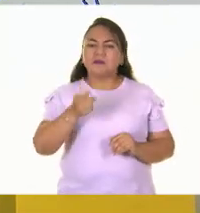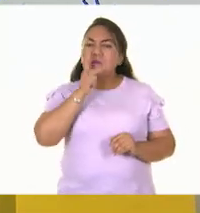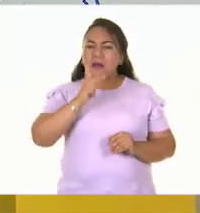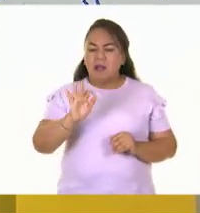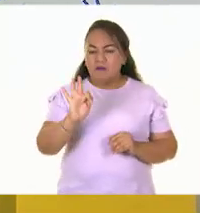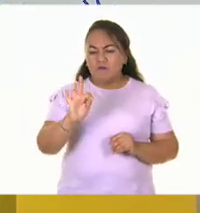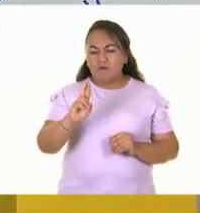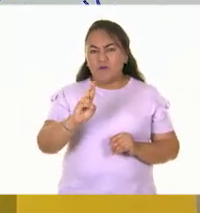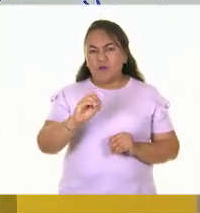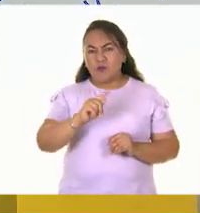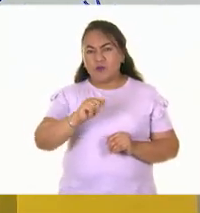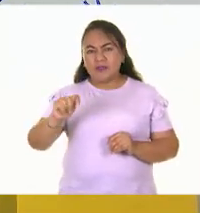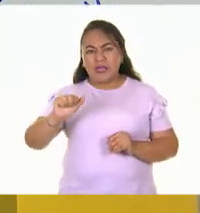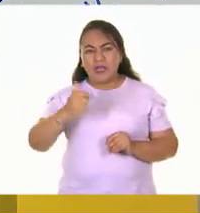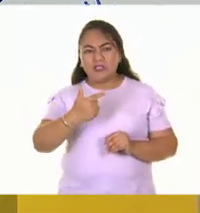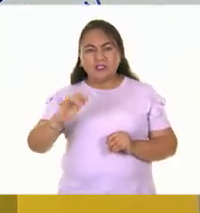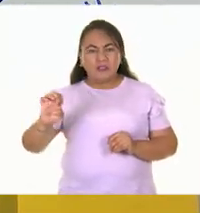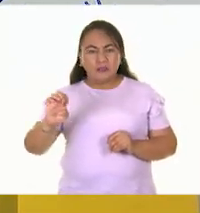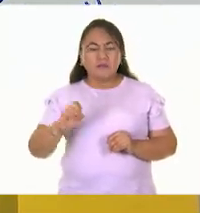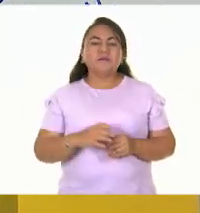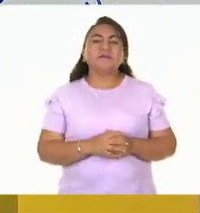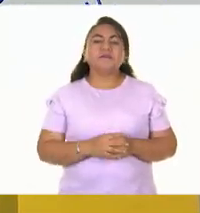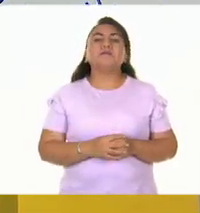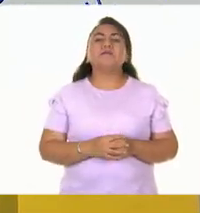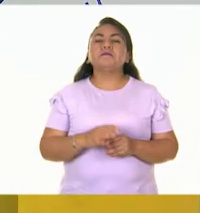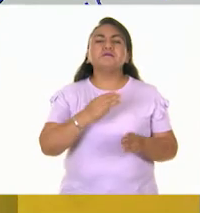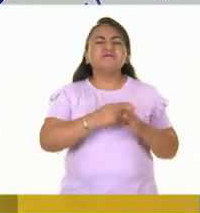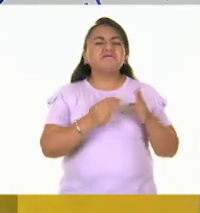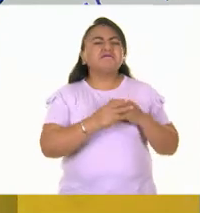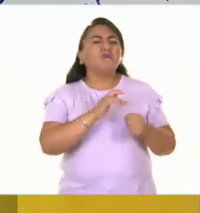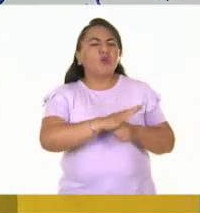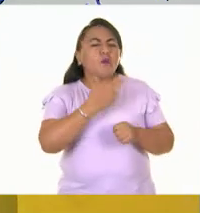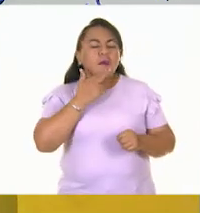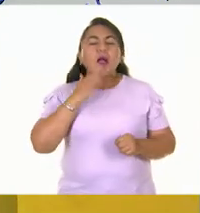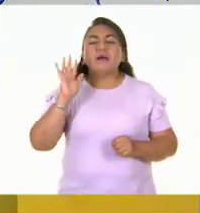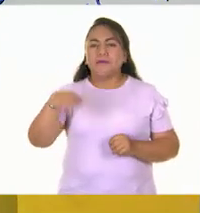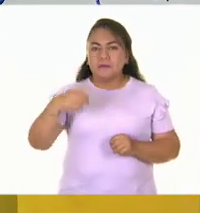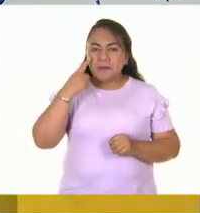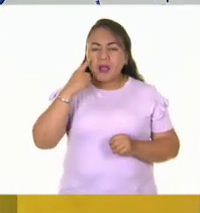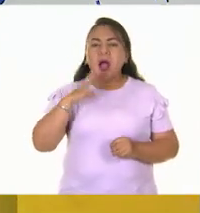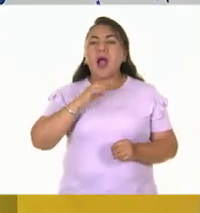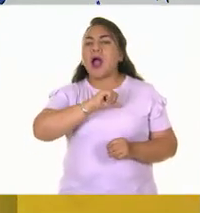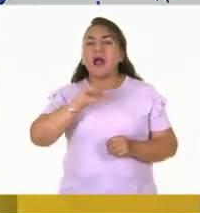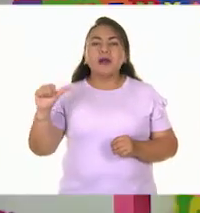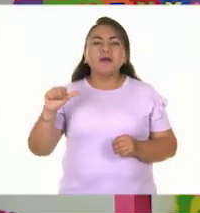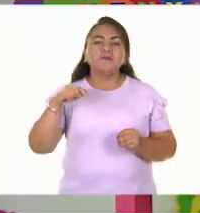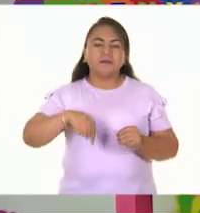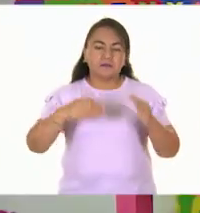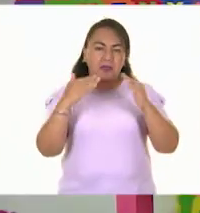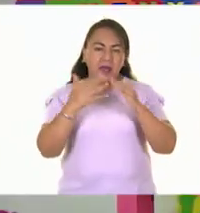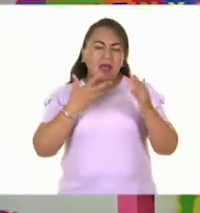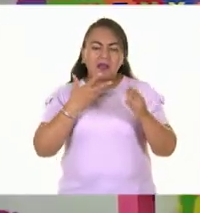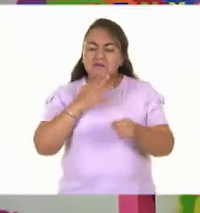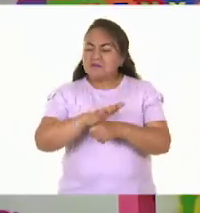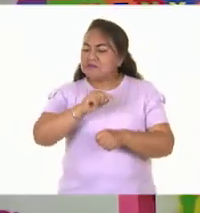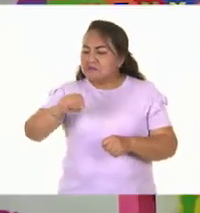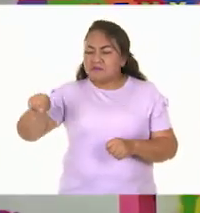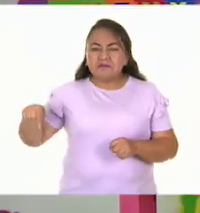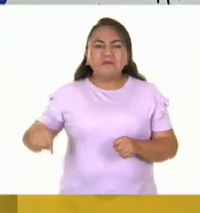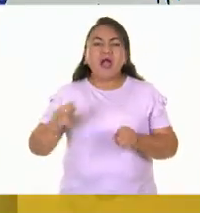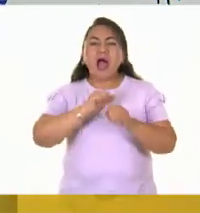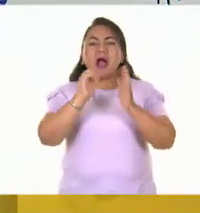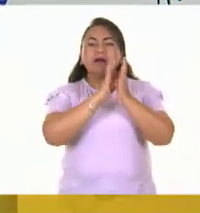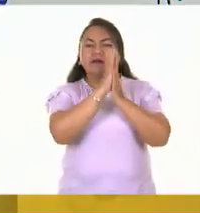Entonces, ¿con qué materiales se puede hacer? Pues mira, los materiales que podemos usar, pues son cosas que tenemos en casa, que tengan diferentes